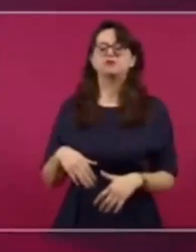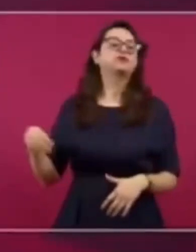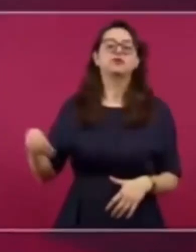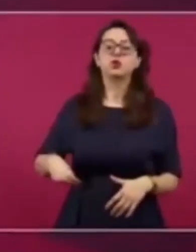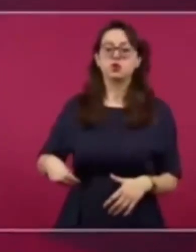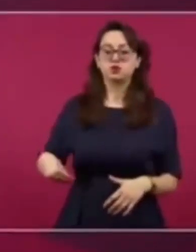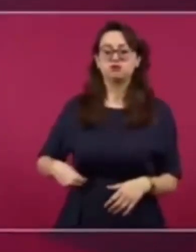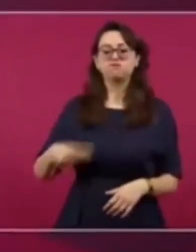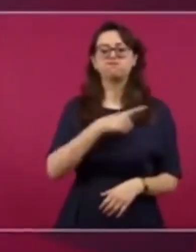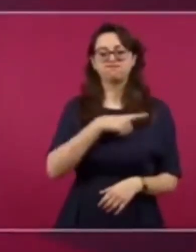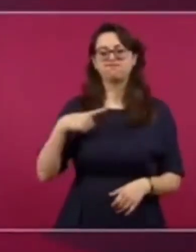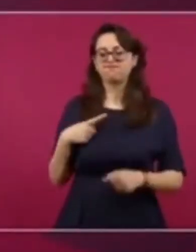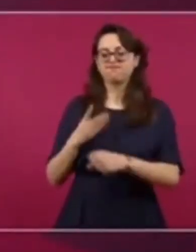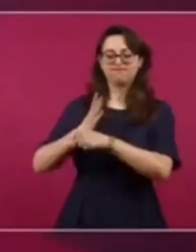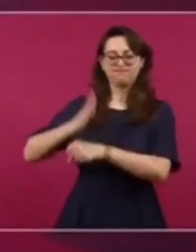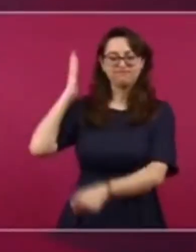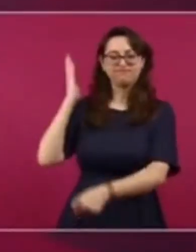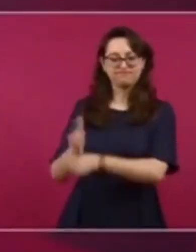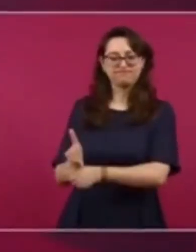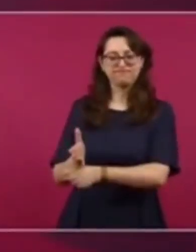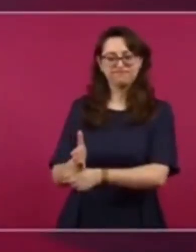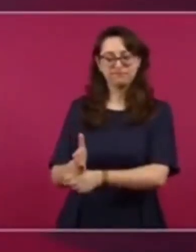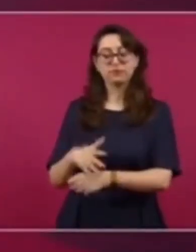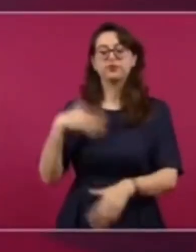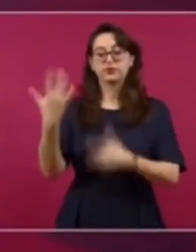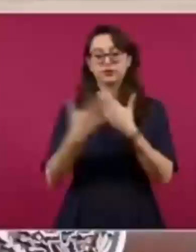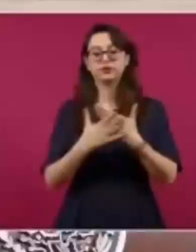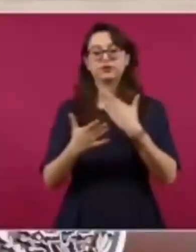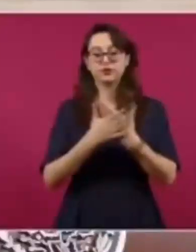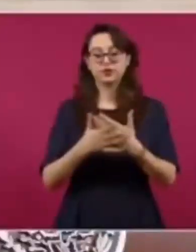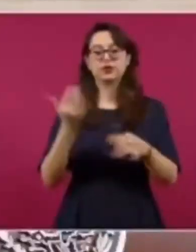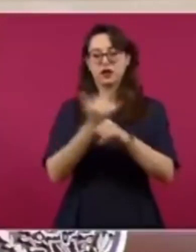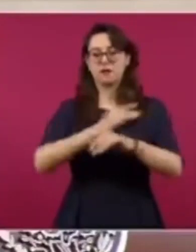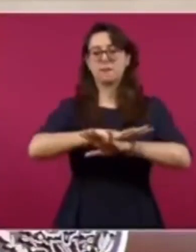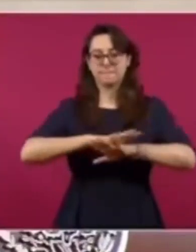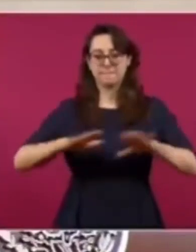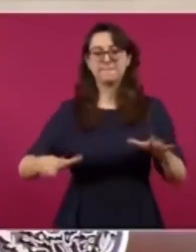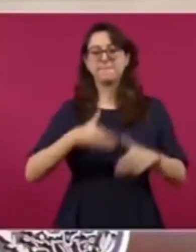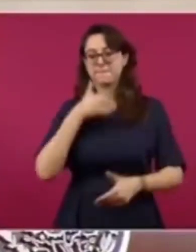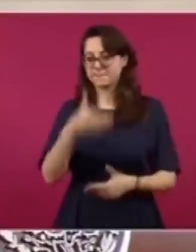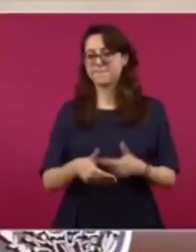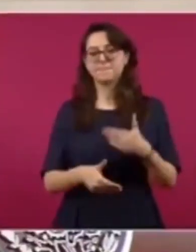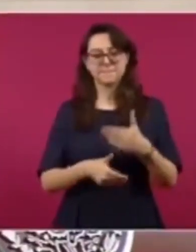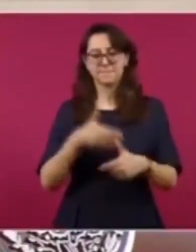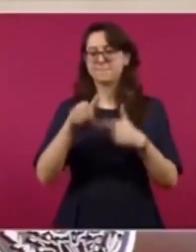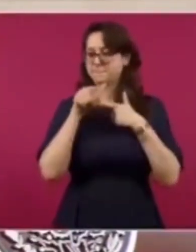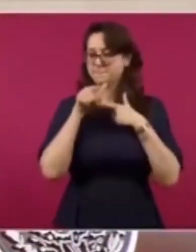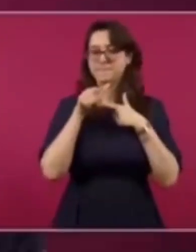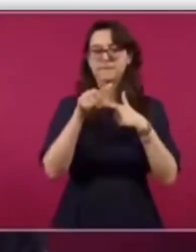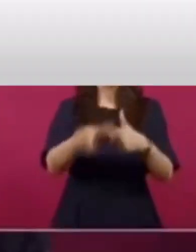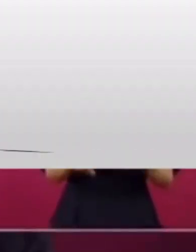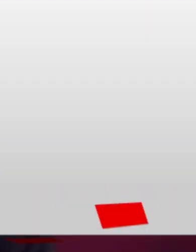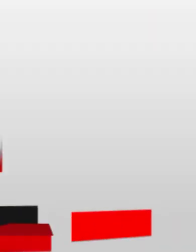vamos a estarles informando y de ninguna manera vamos a